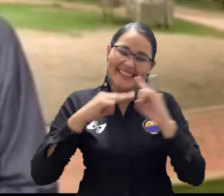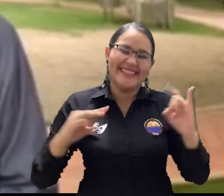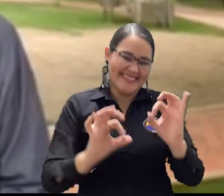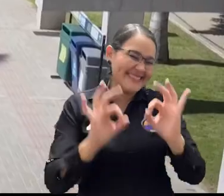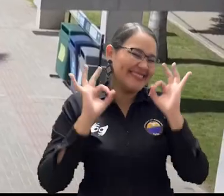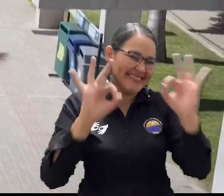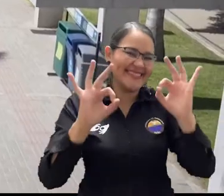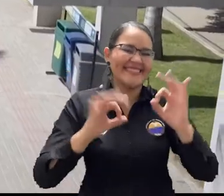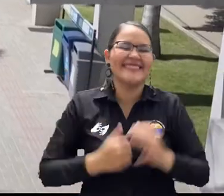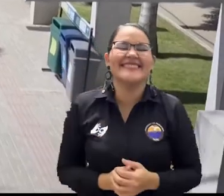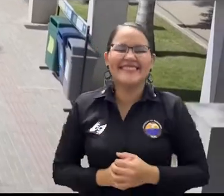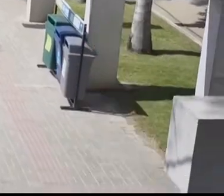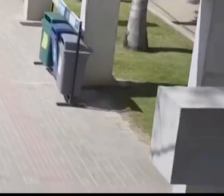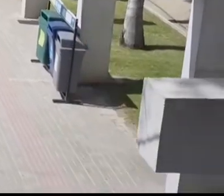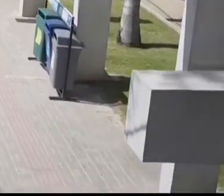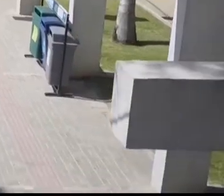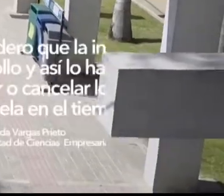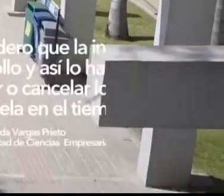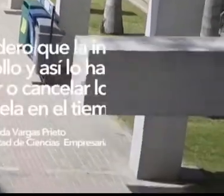en nuestra universidad.